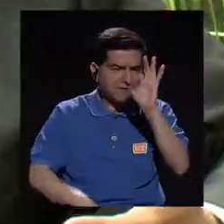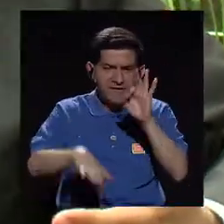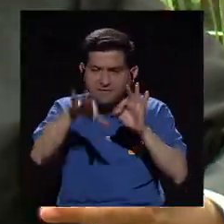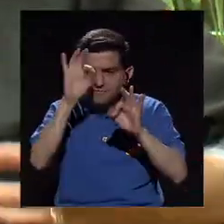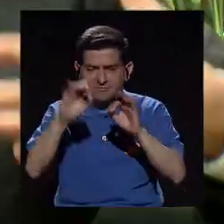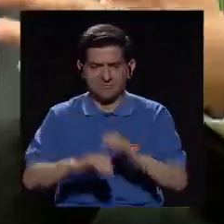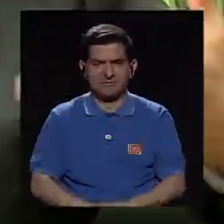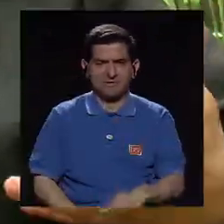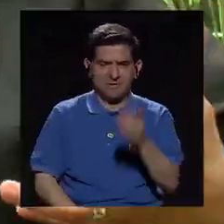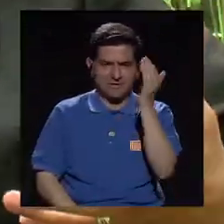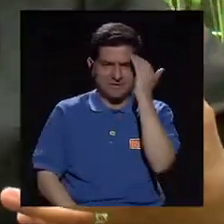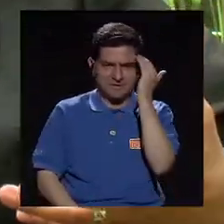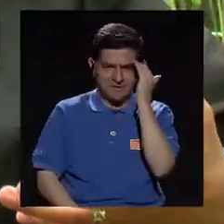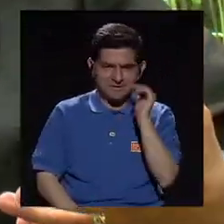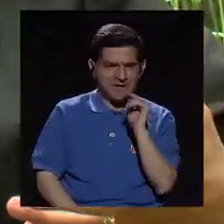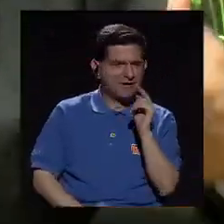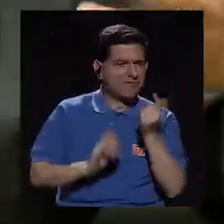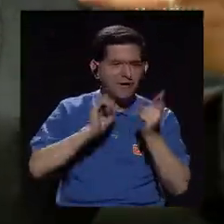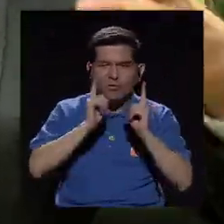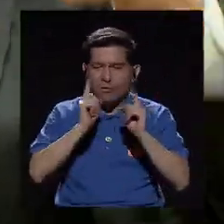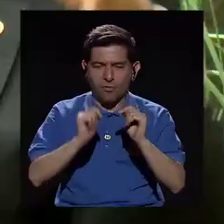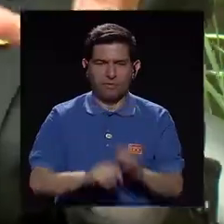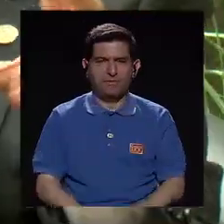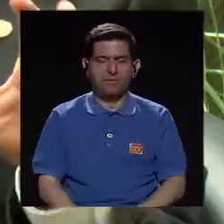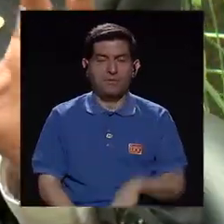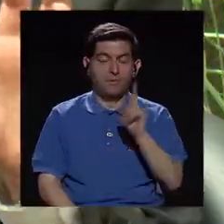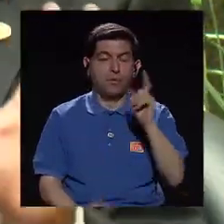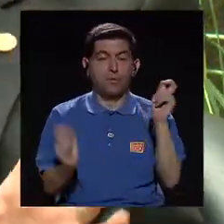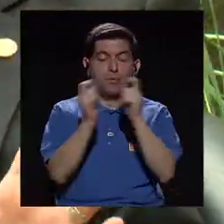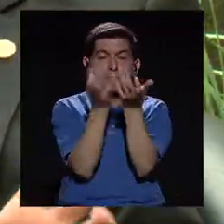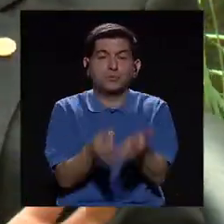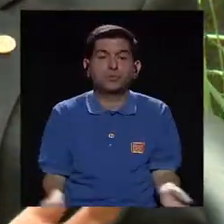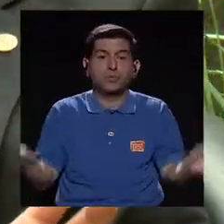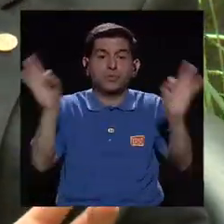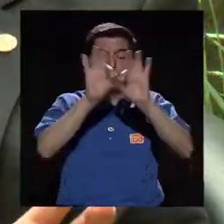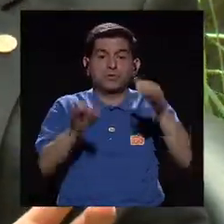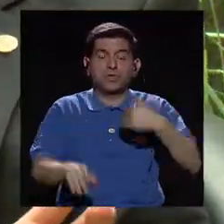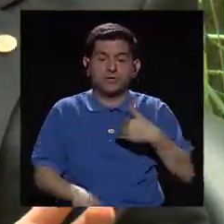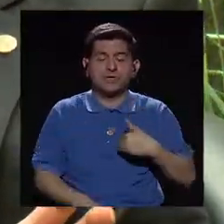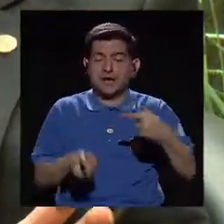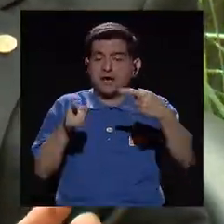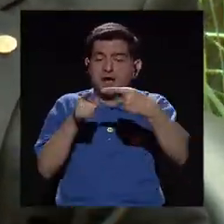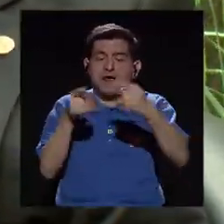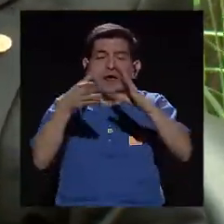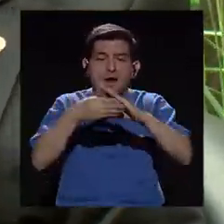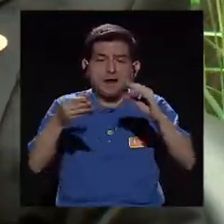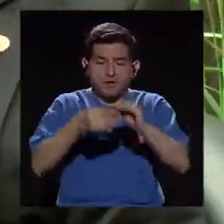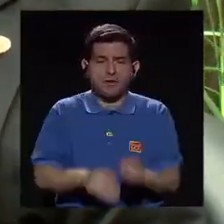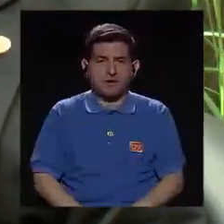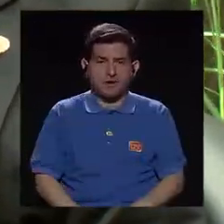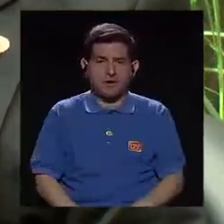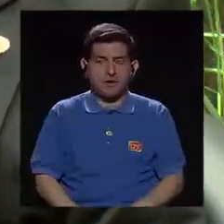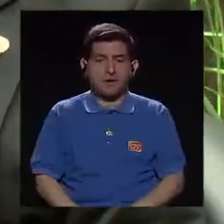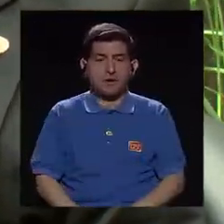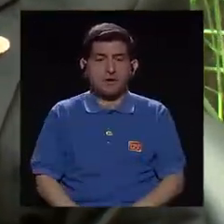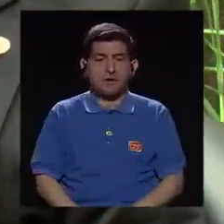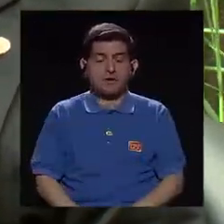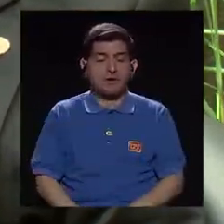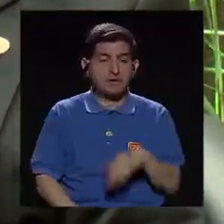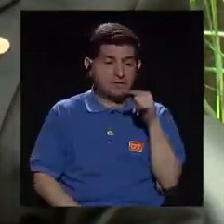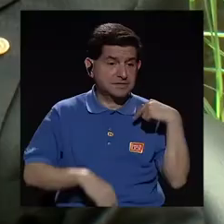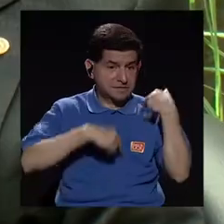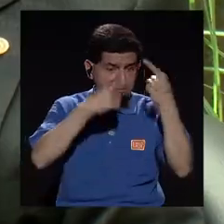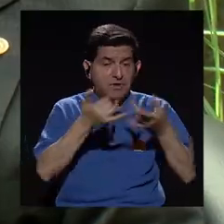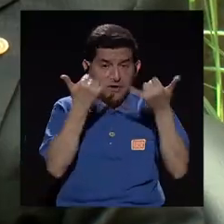escoger, saber seleccionar. Realmente uno de los puntos claves que tenemos en Rincón de Cuentos, y si ingresáramos a alguno